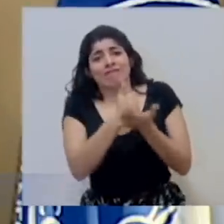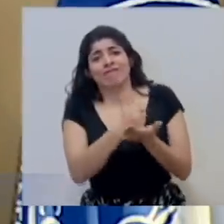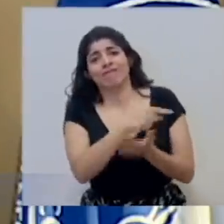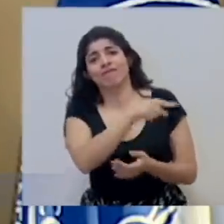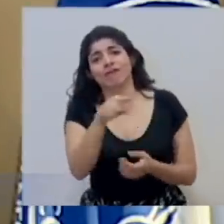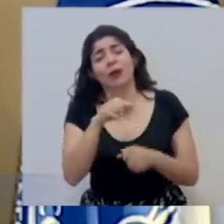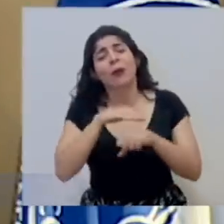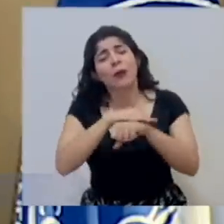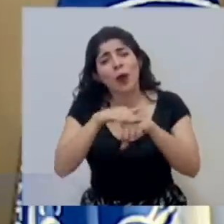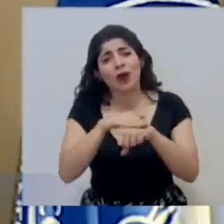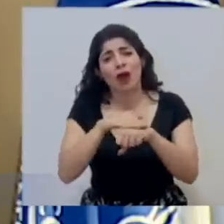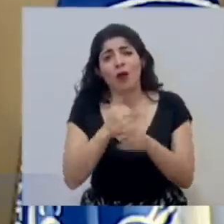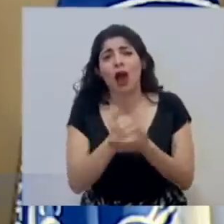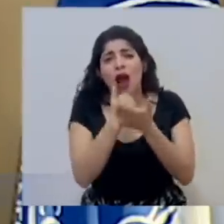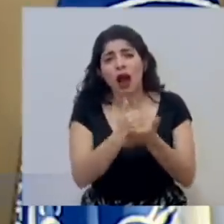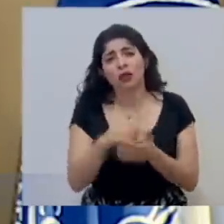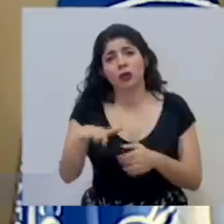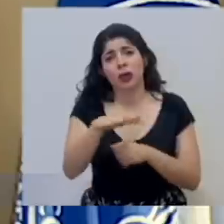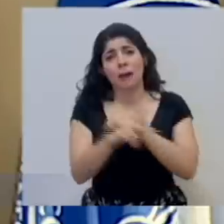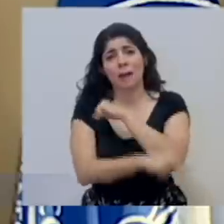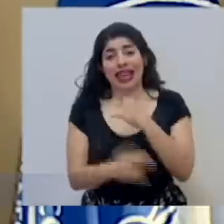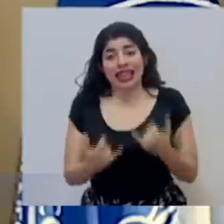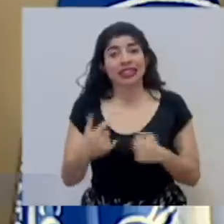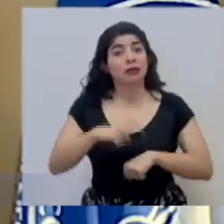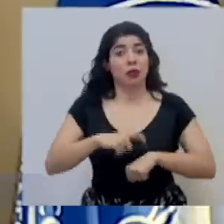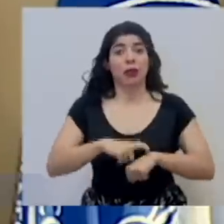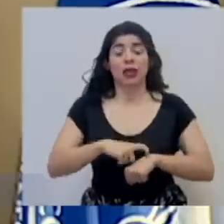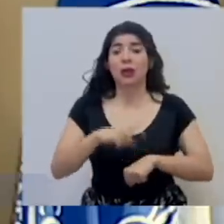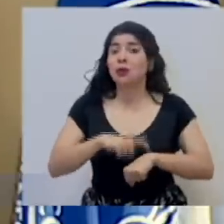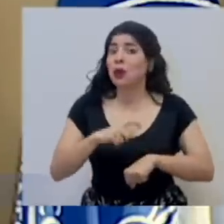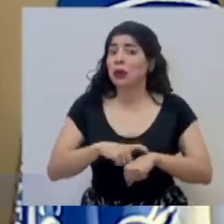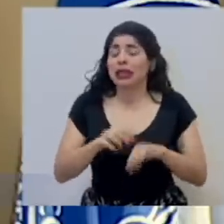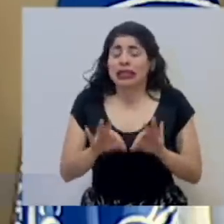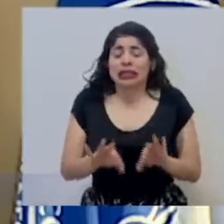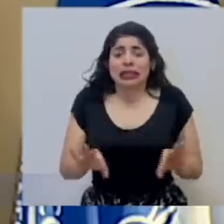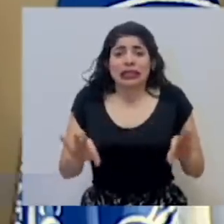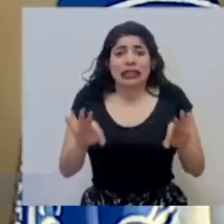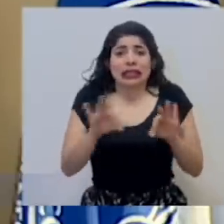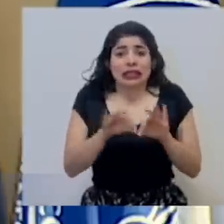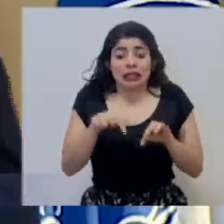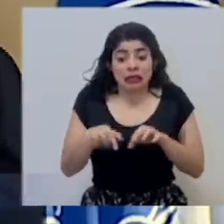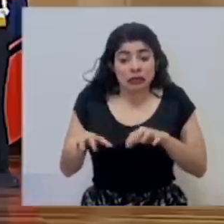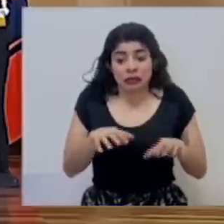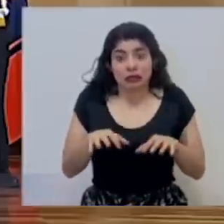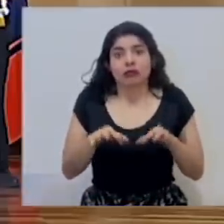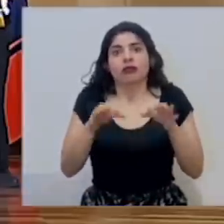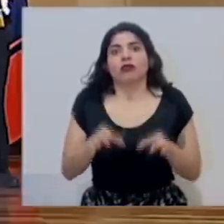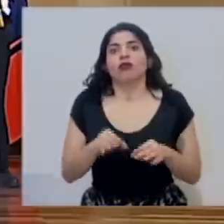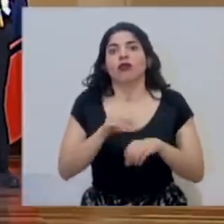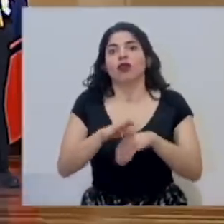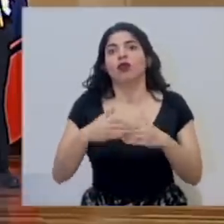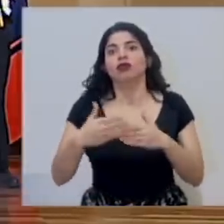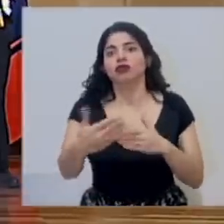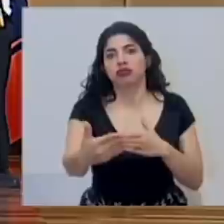favor, ayudar al país en este momento que es un momento decisivo. Don Daniel.